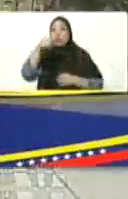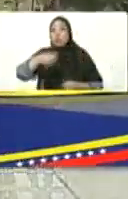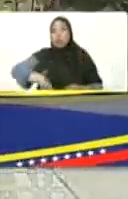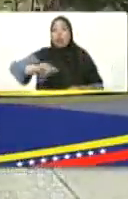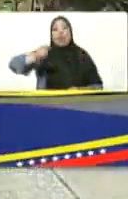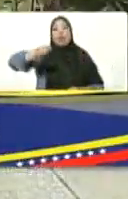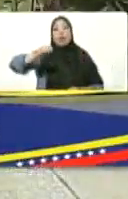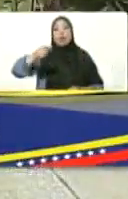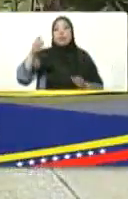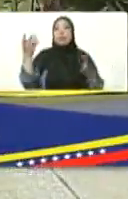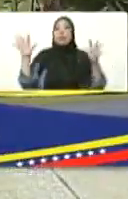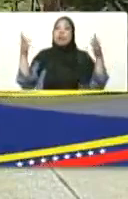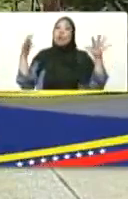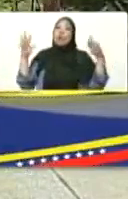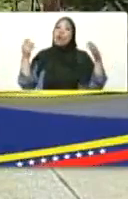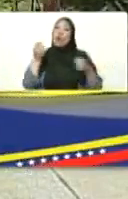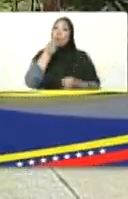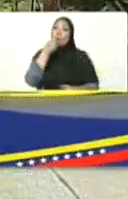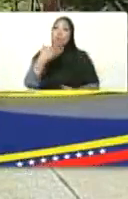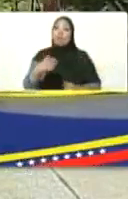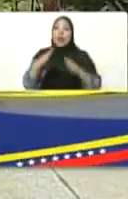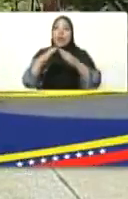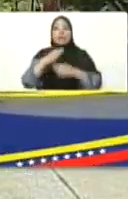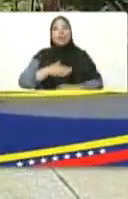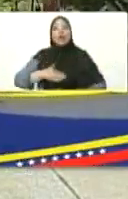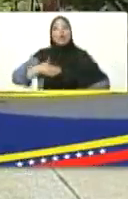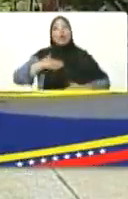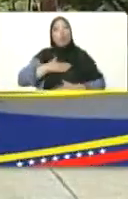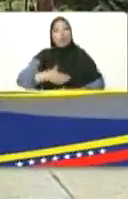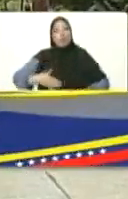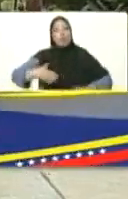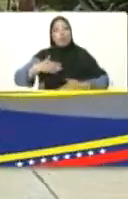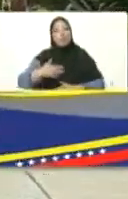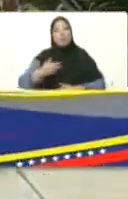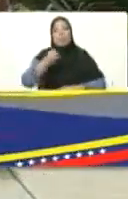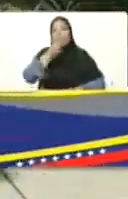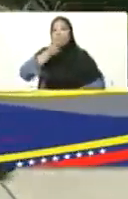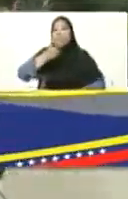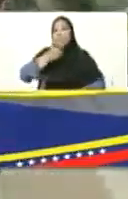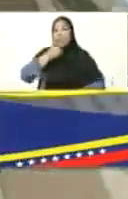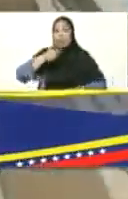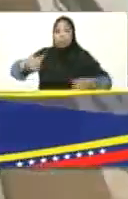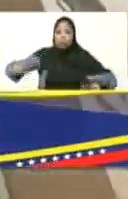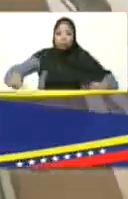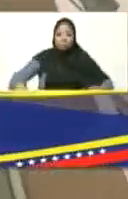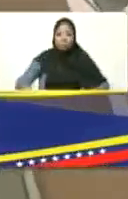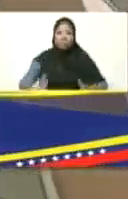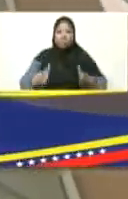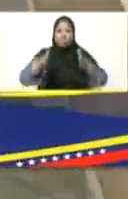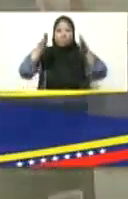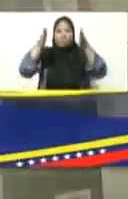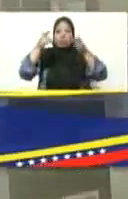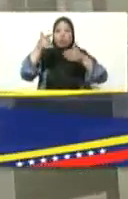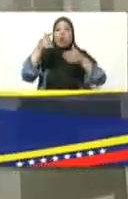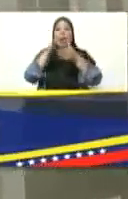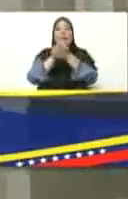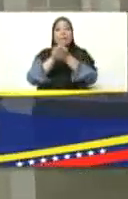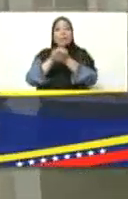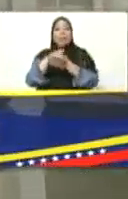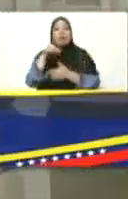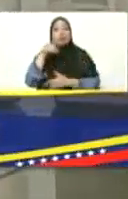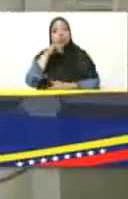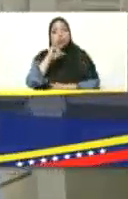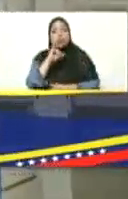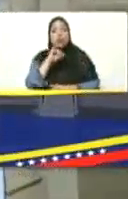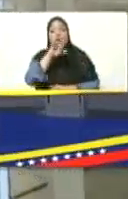vivienda digna, un apartamento digno. Este edificio hermoso, este urbanismo hermoso. Aquí estaba hablando con Jessica, presidente,